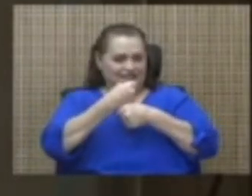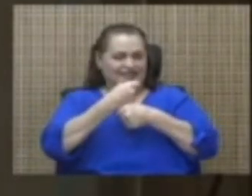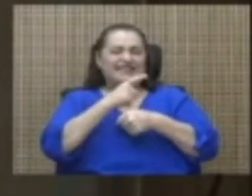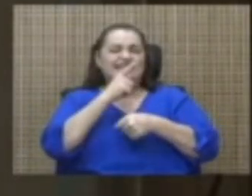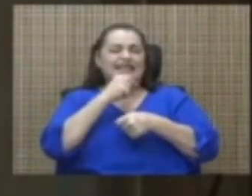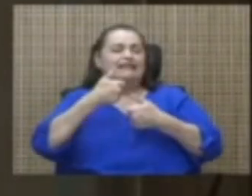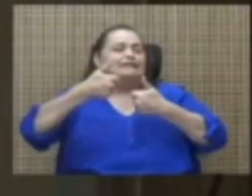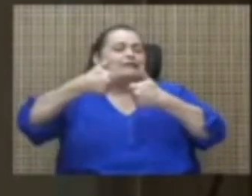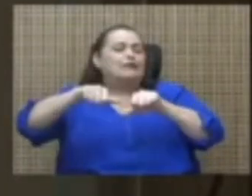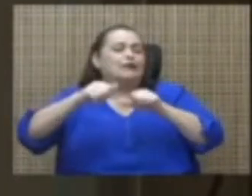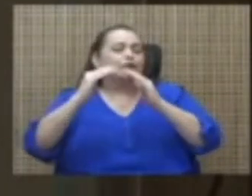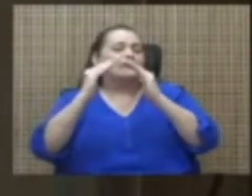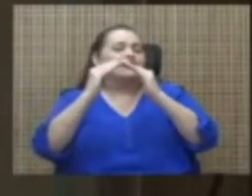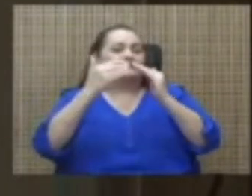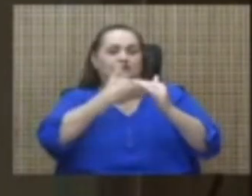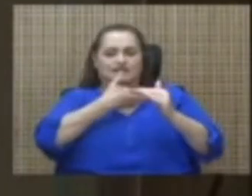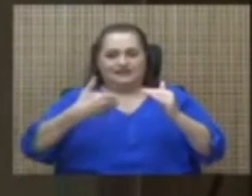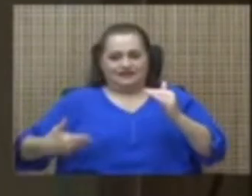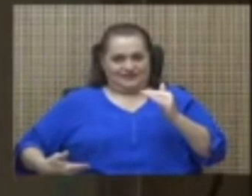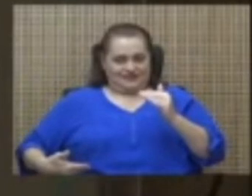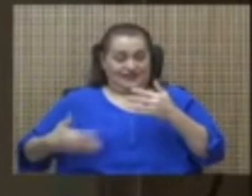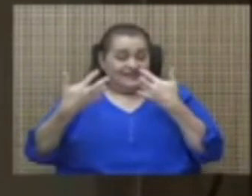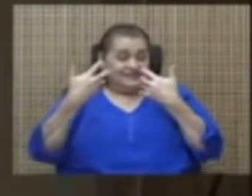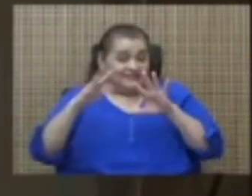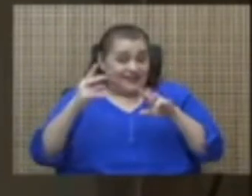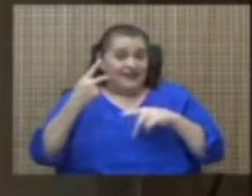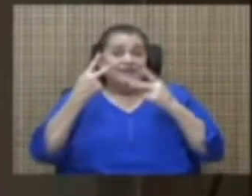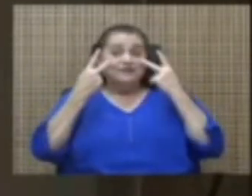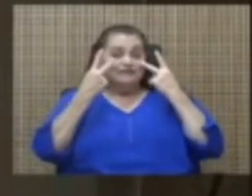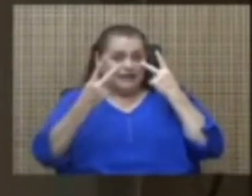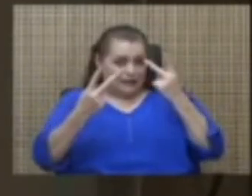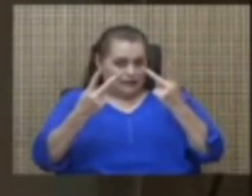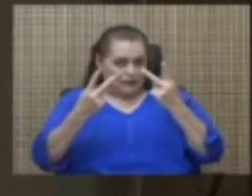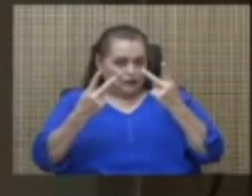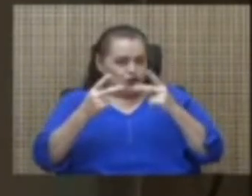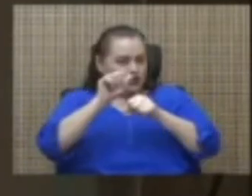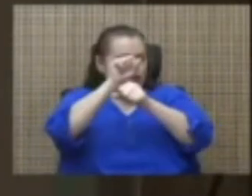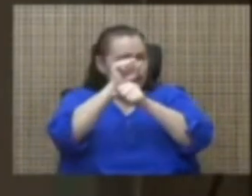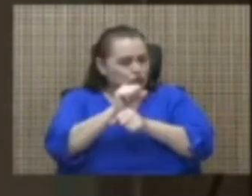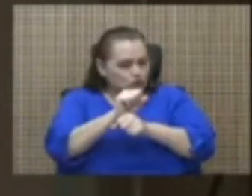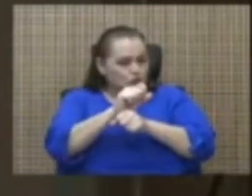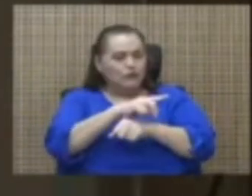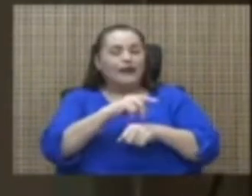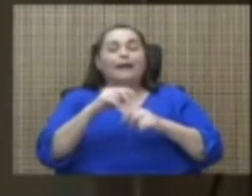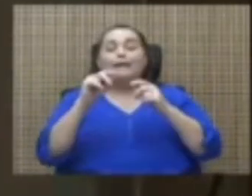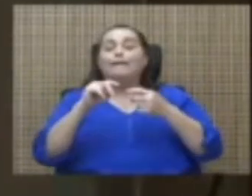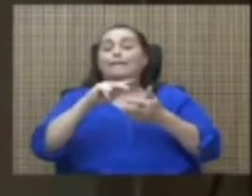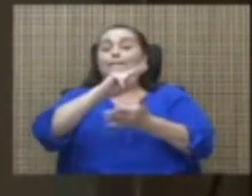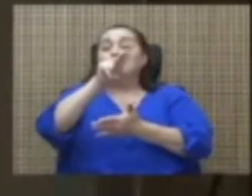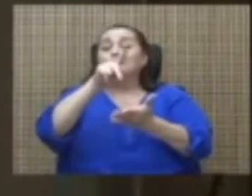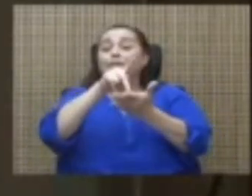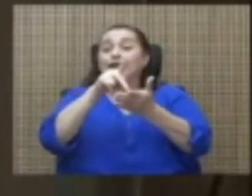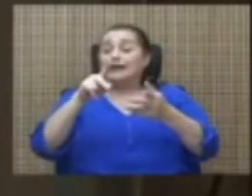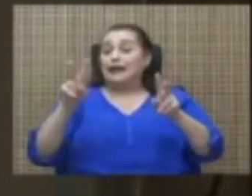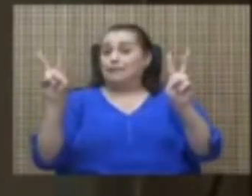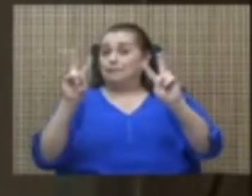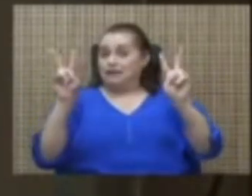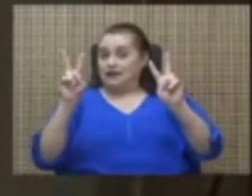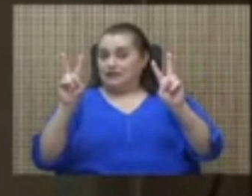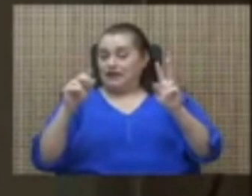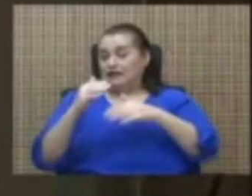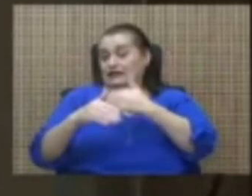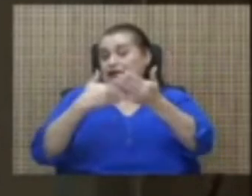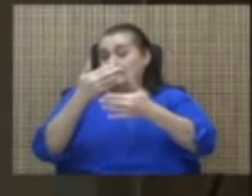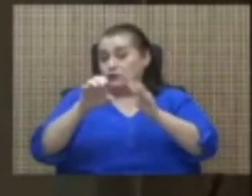casa presidencial y ya vamos viendo lo que ha sido un patrón, lo que fue Parqueviva que por dicha la sala constitucional luego